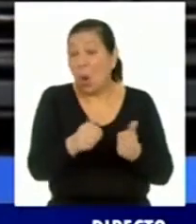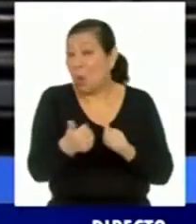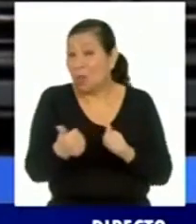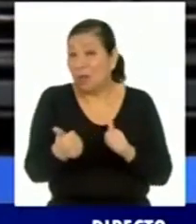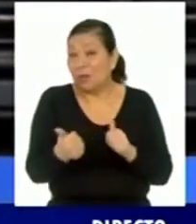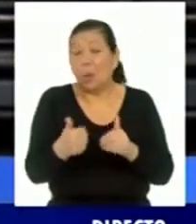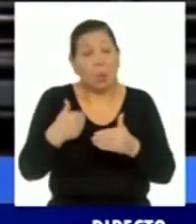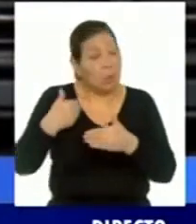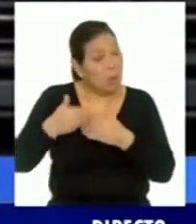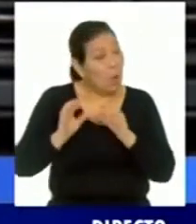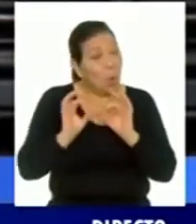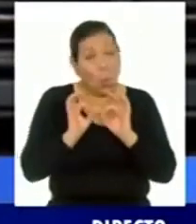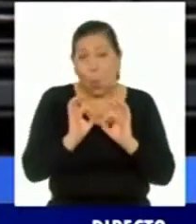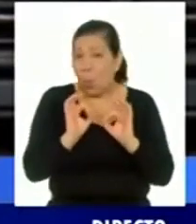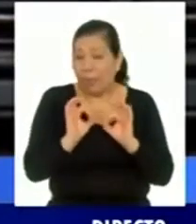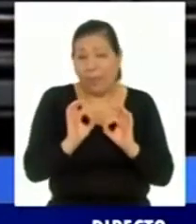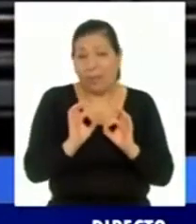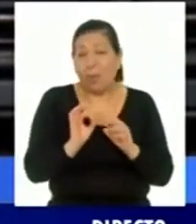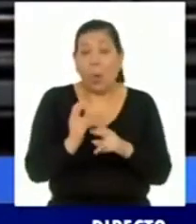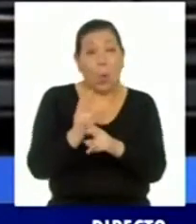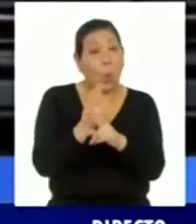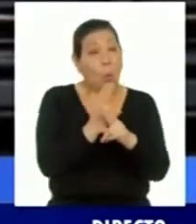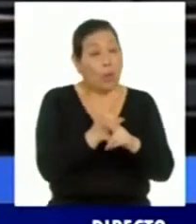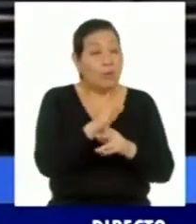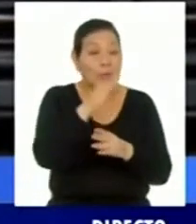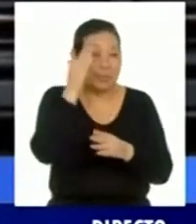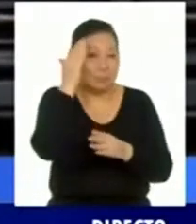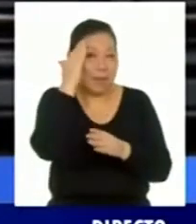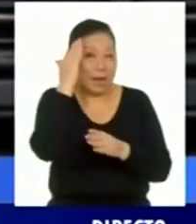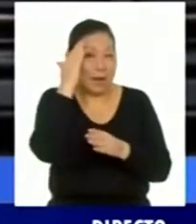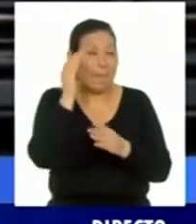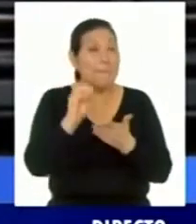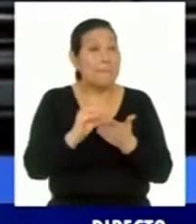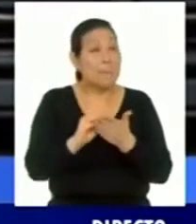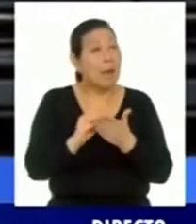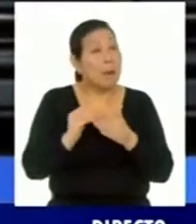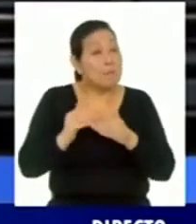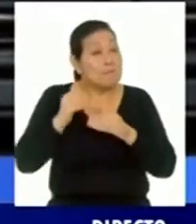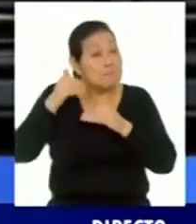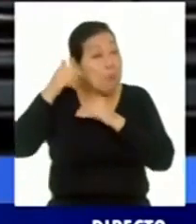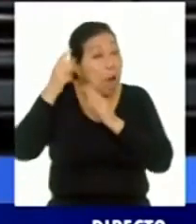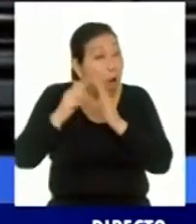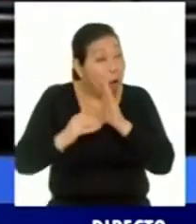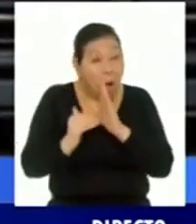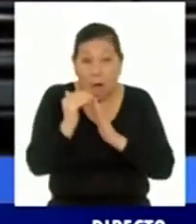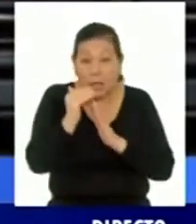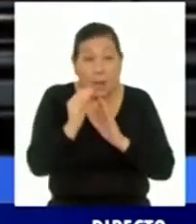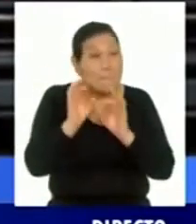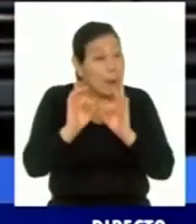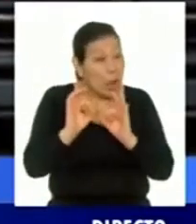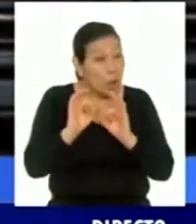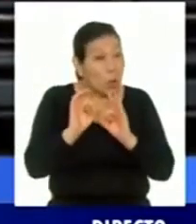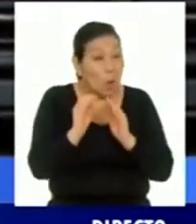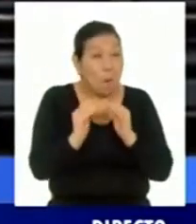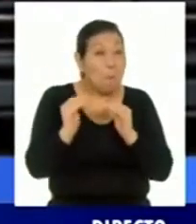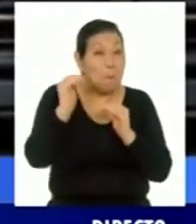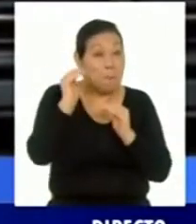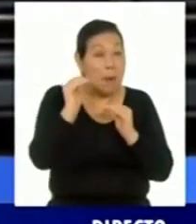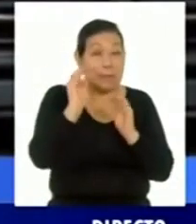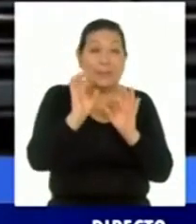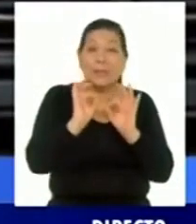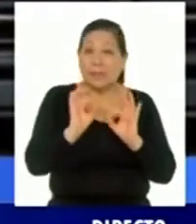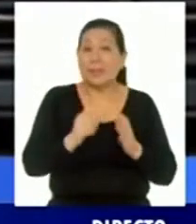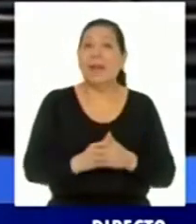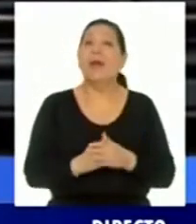las medidas continúan, como ya las conocemos, para los riesgos extremos, muy altos, altos y moderados.